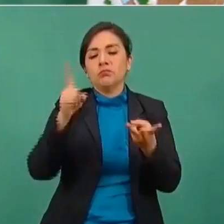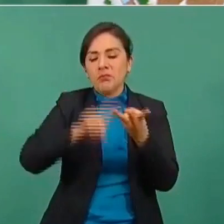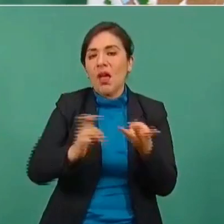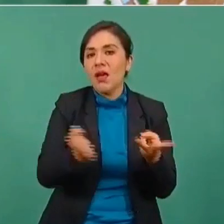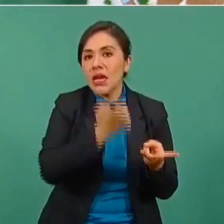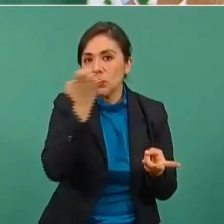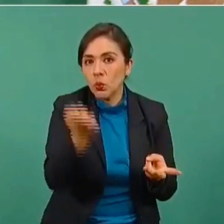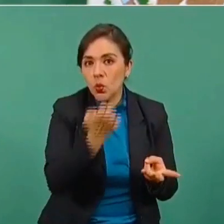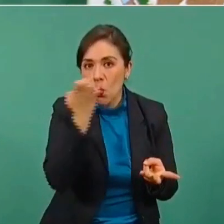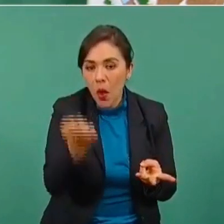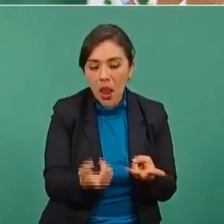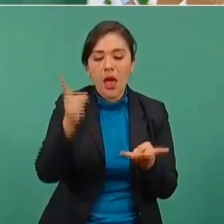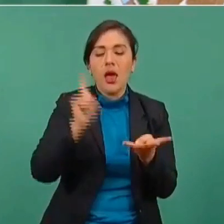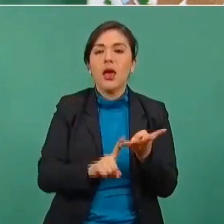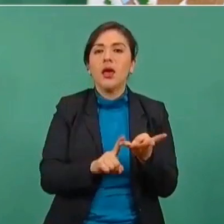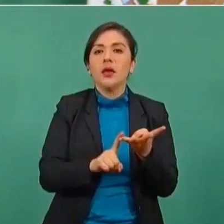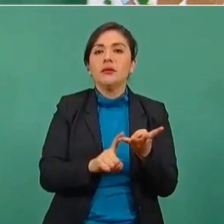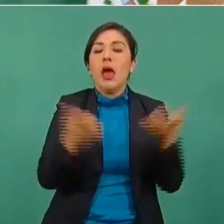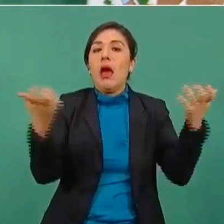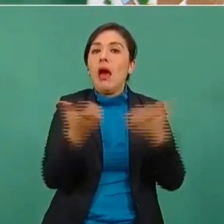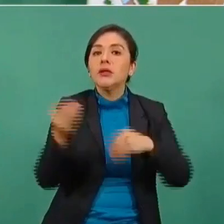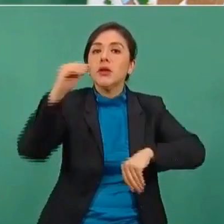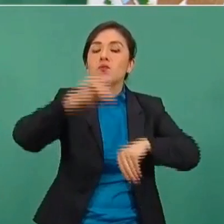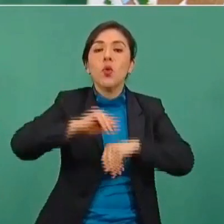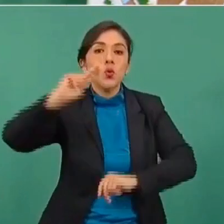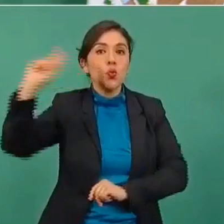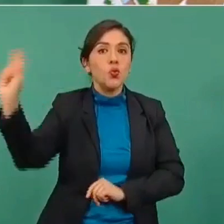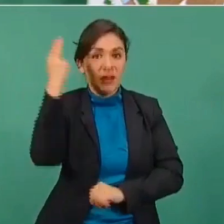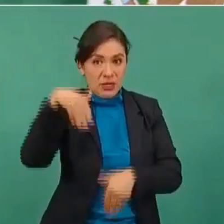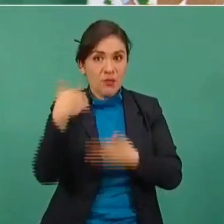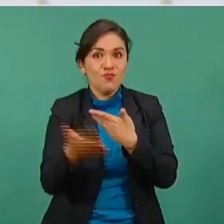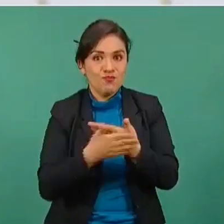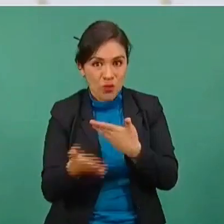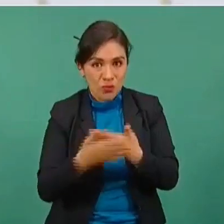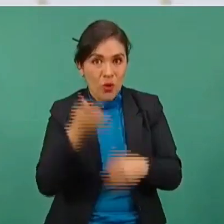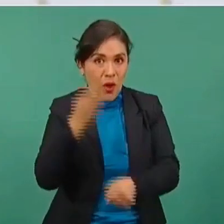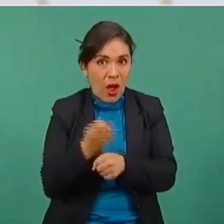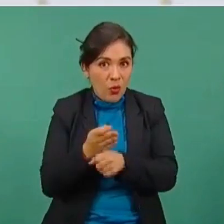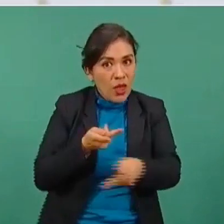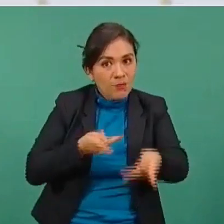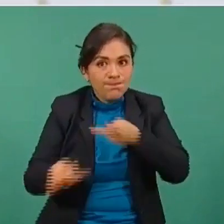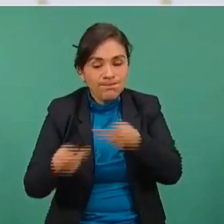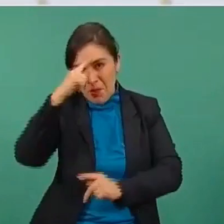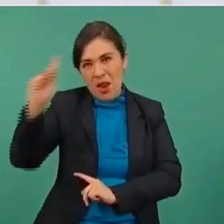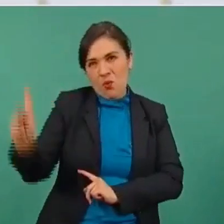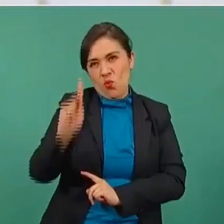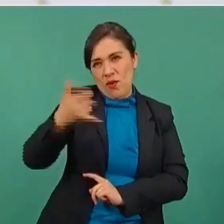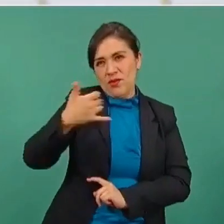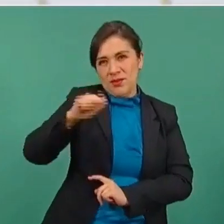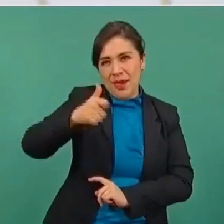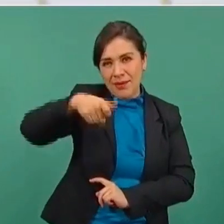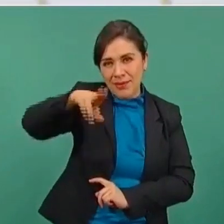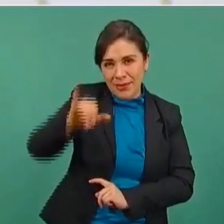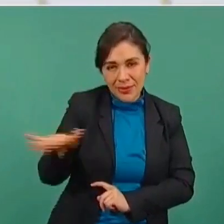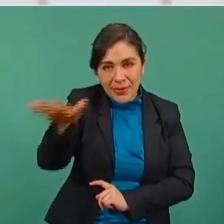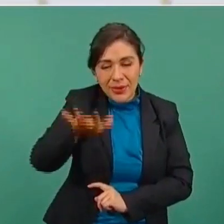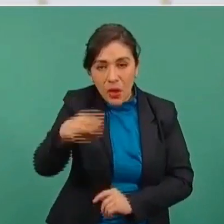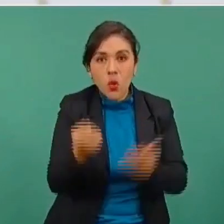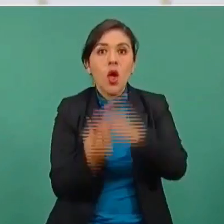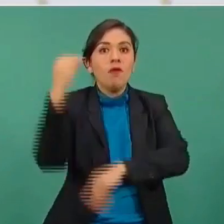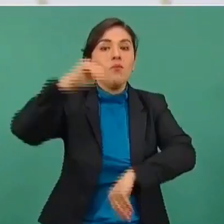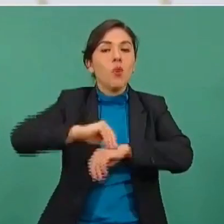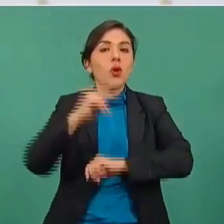escuelas se está creando la universidad de los pueblos yaquis una nueva